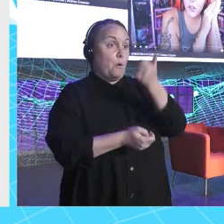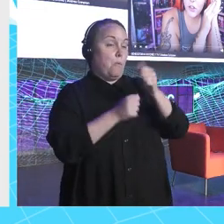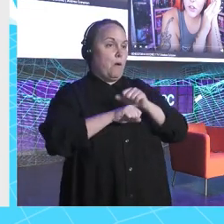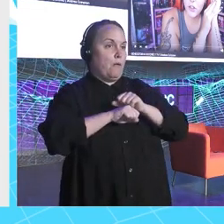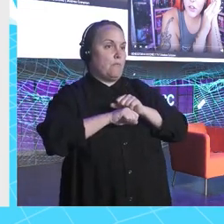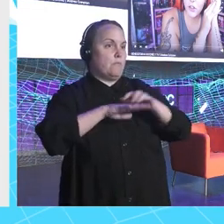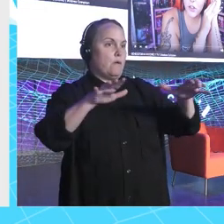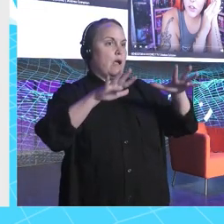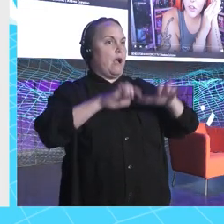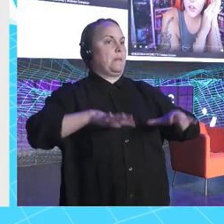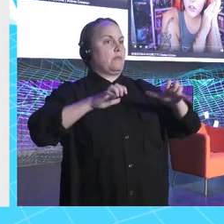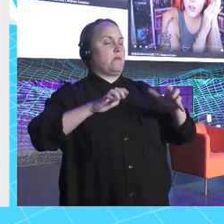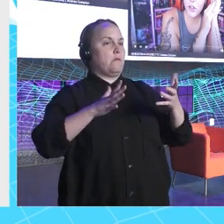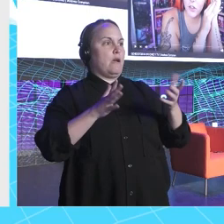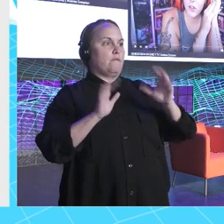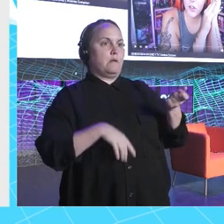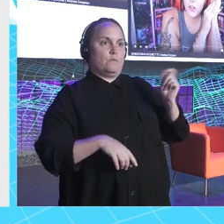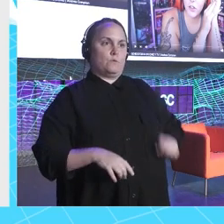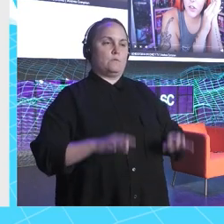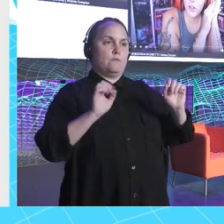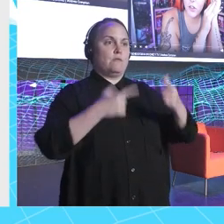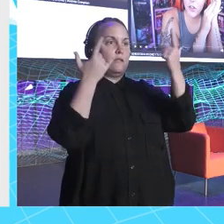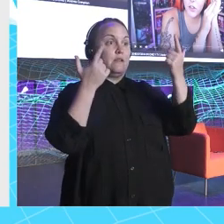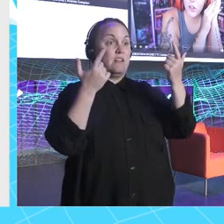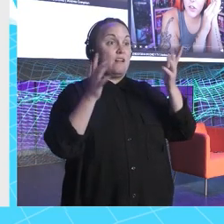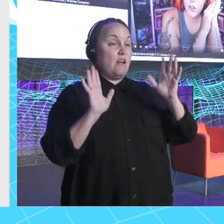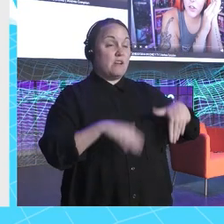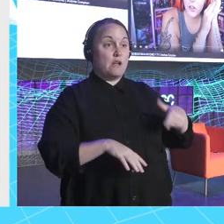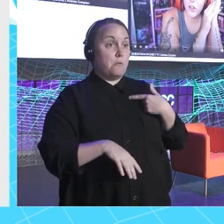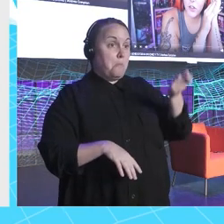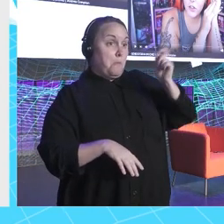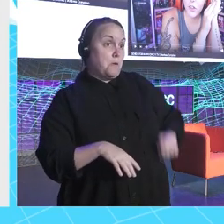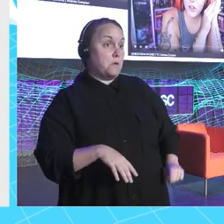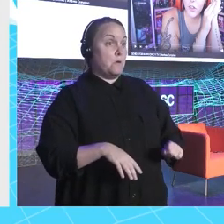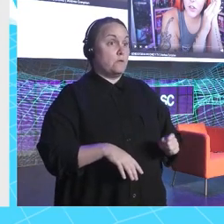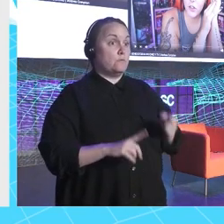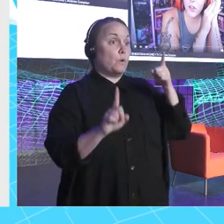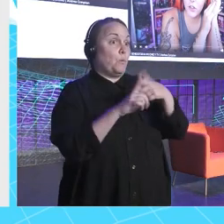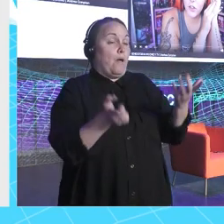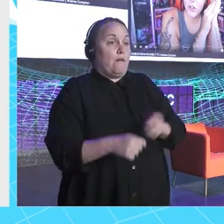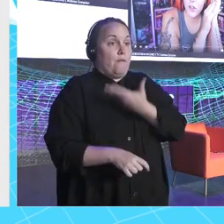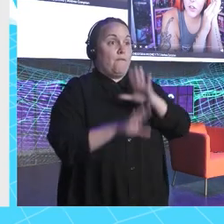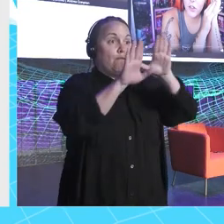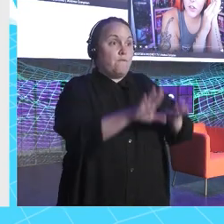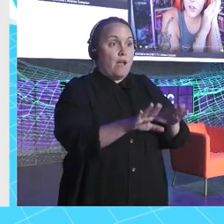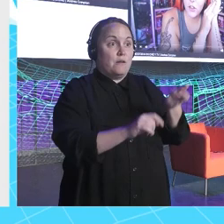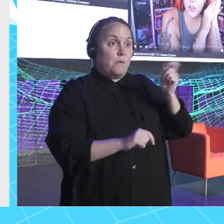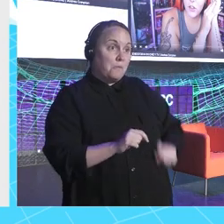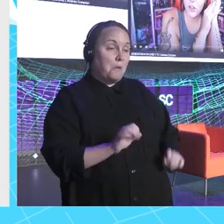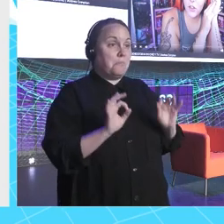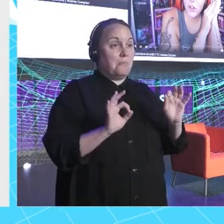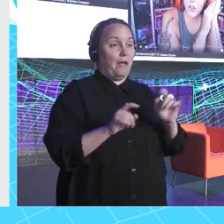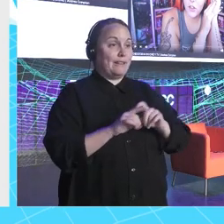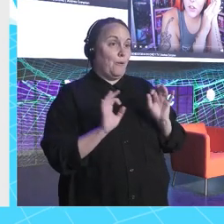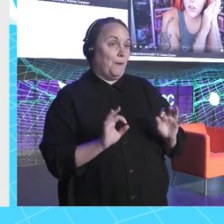a poco y al final hemos hecho una profesión. Es verdad que yo de mi profesión he hecho el ser fan. Esto es fuerte. En plan de soy fan, es una profesión y me muevo así, en ese